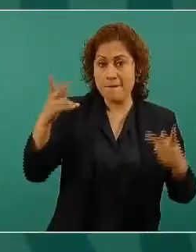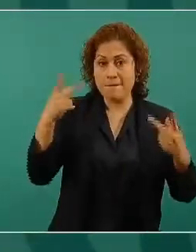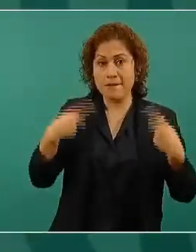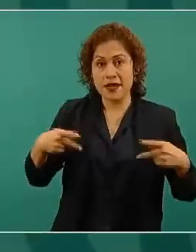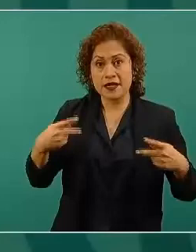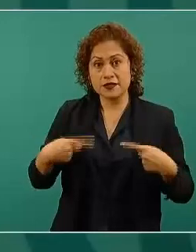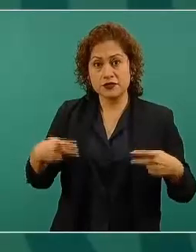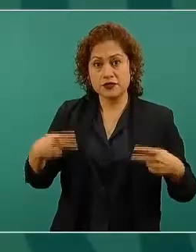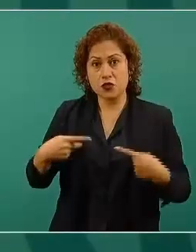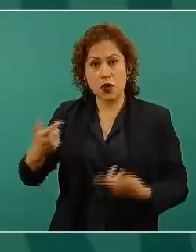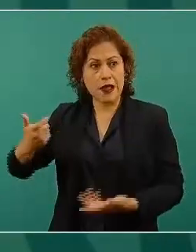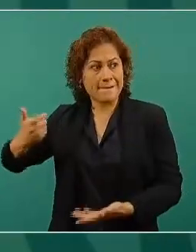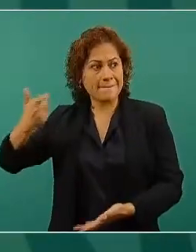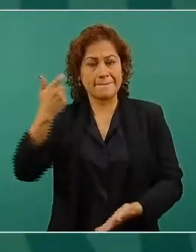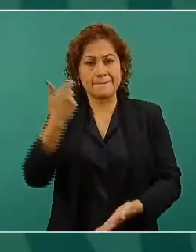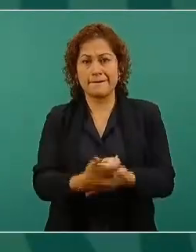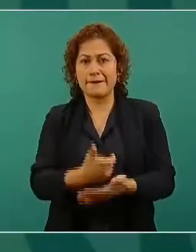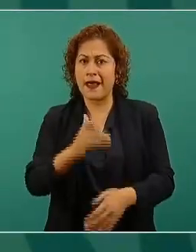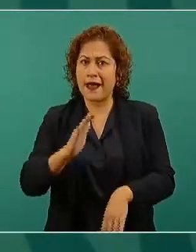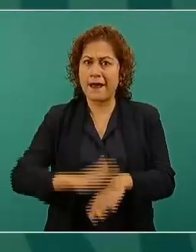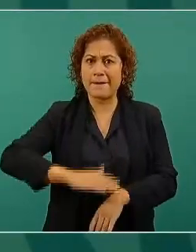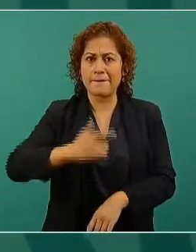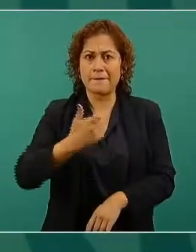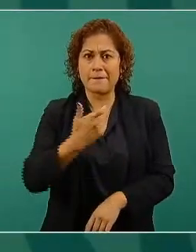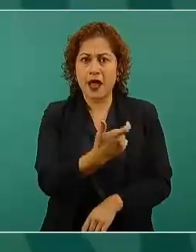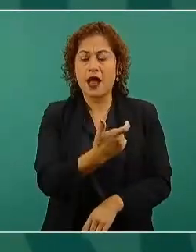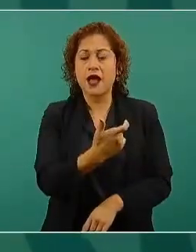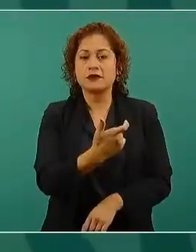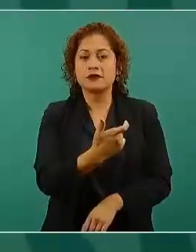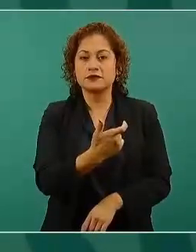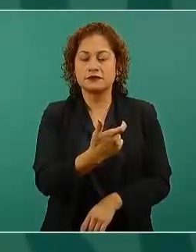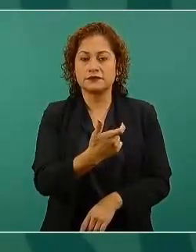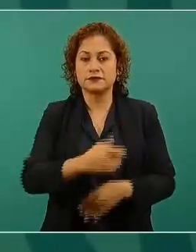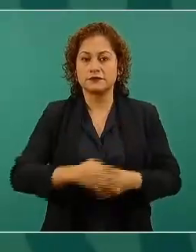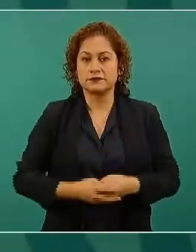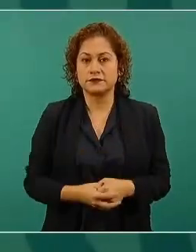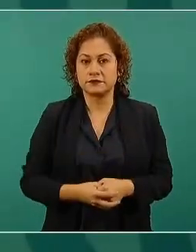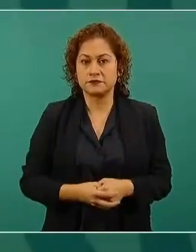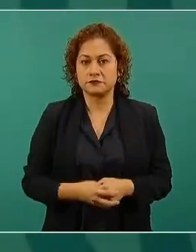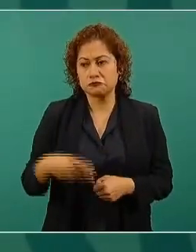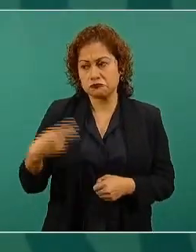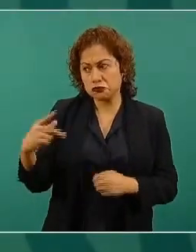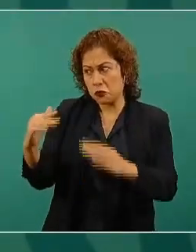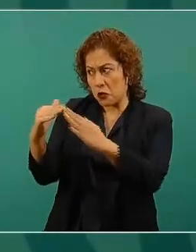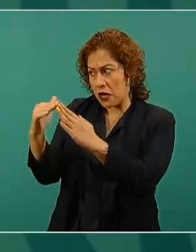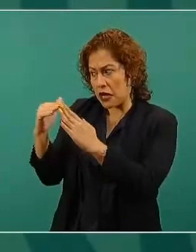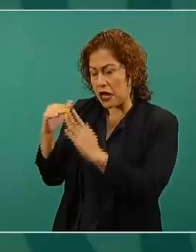por el consumo en los hogares.